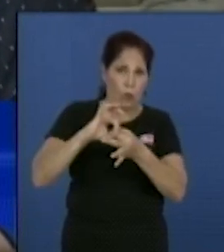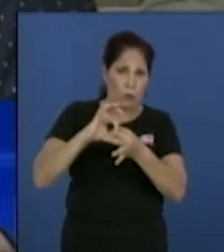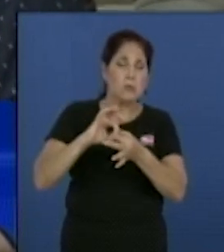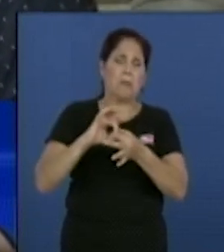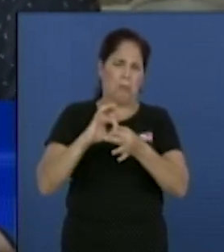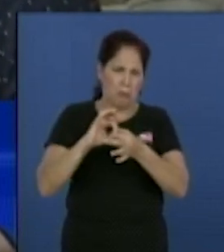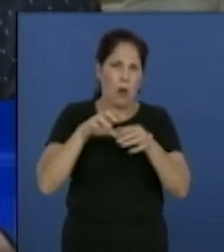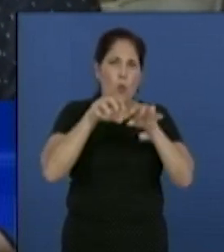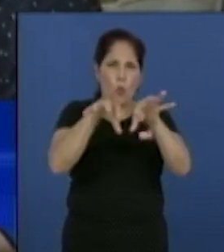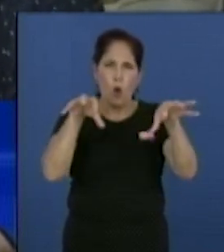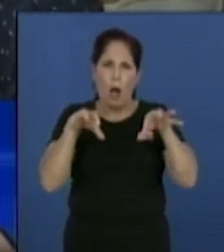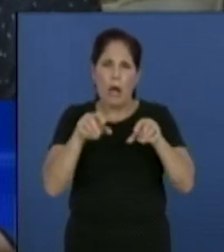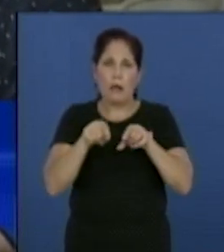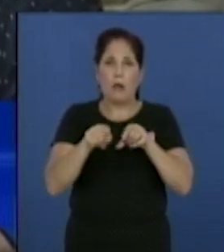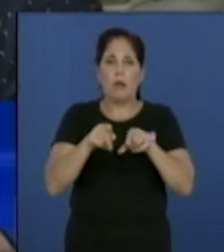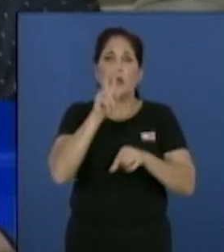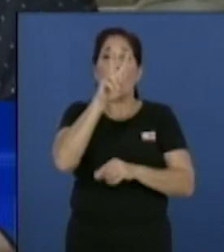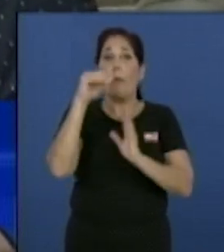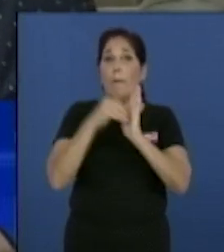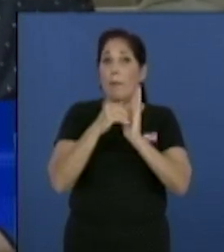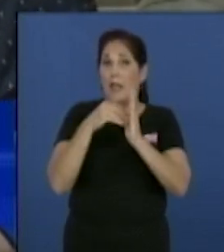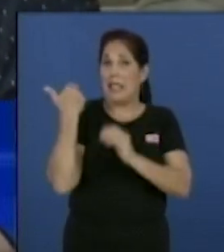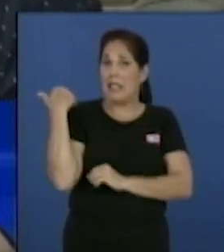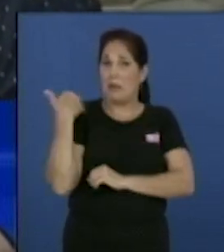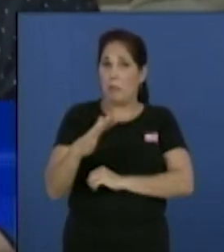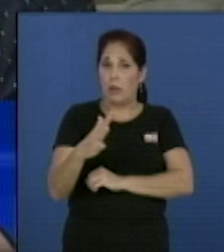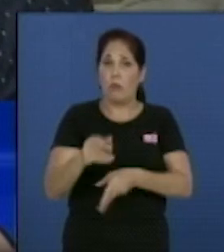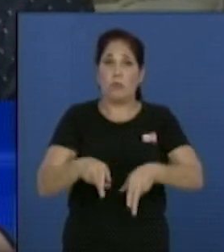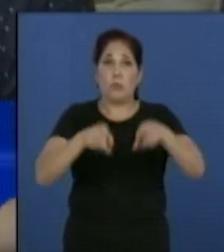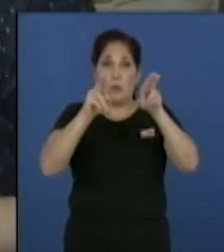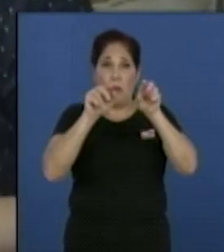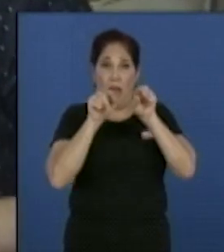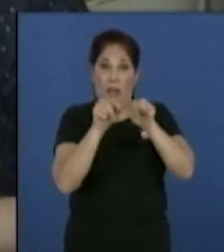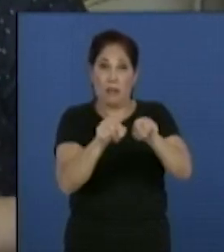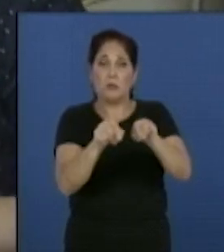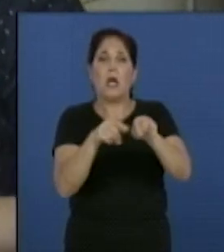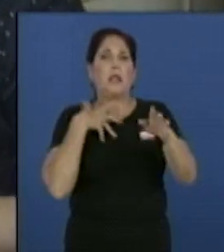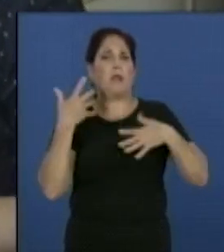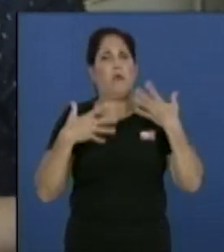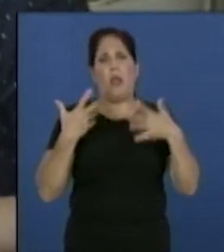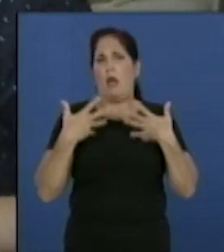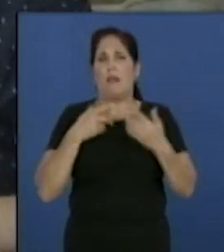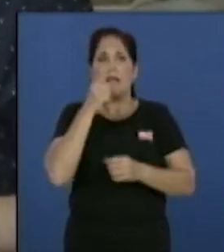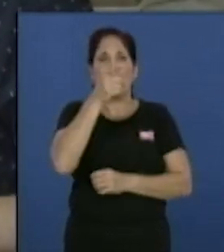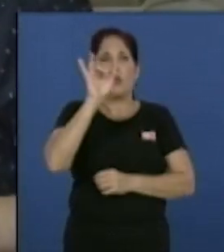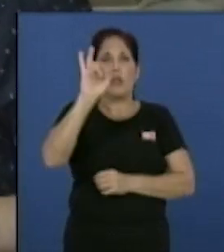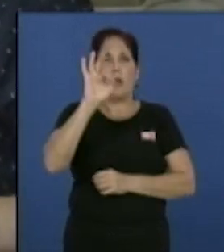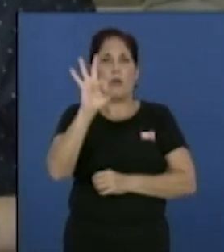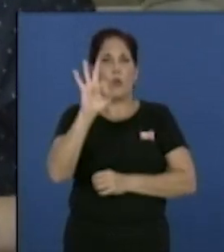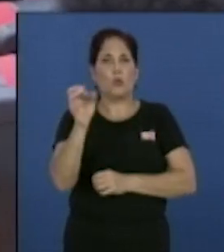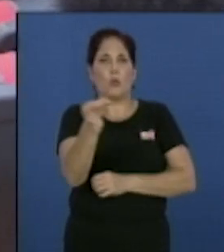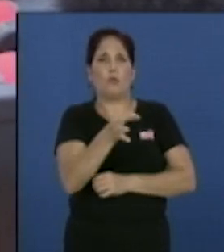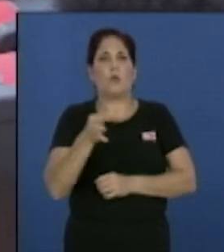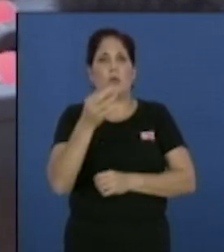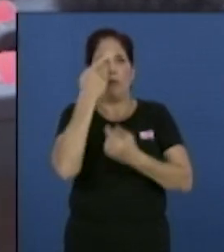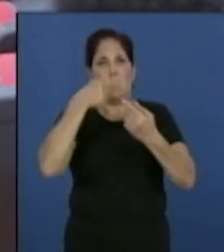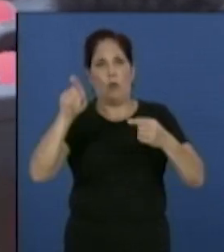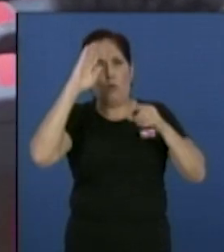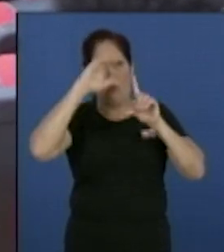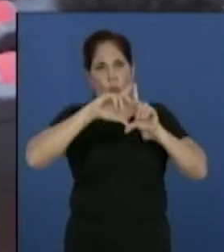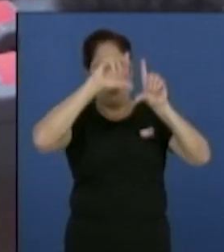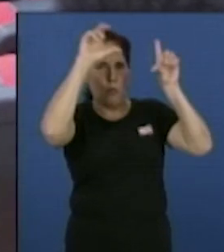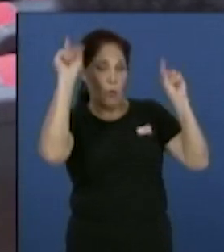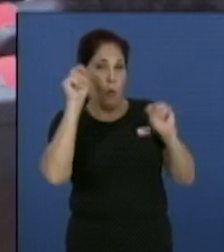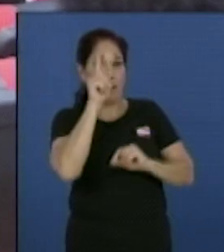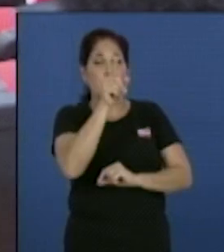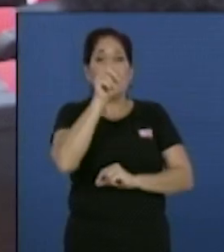las 2.245 instituciones culturales que tenemos en funcionamiento en este momento en los 168 municipios del país. Además,